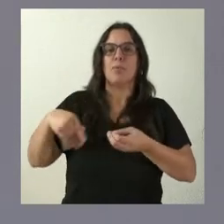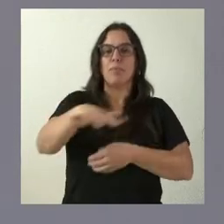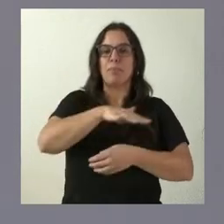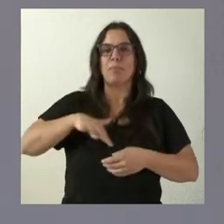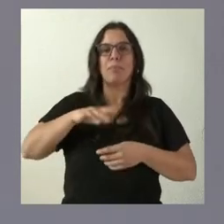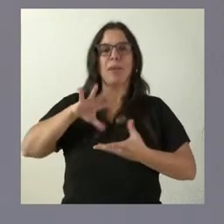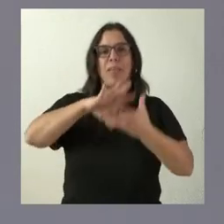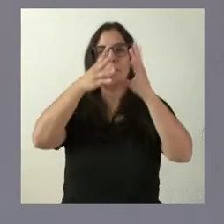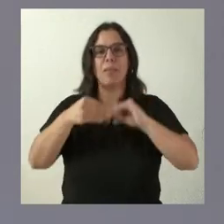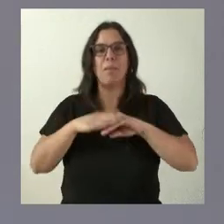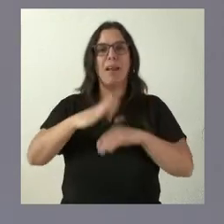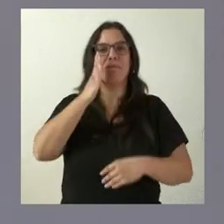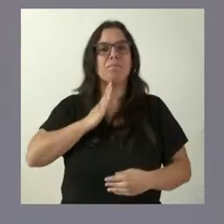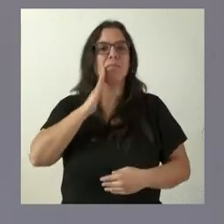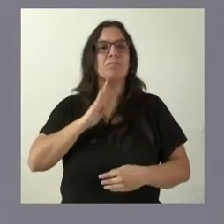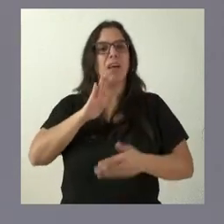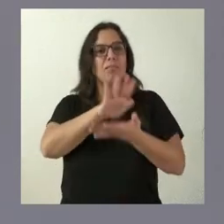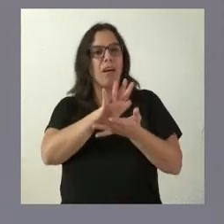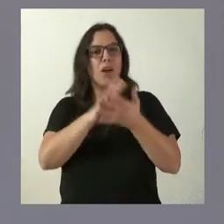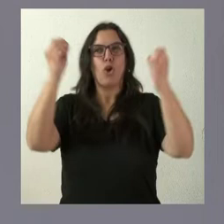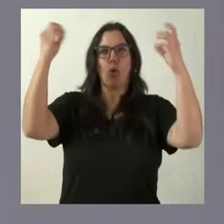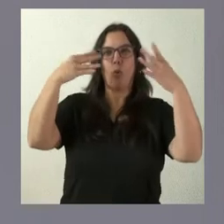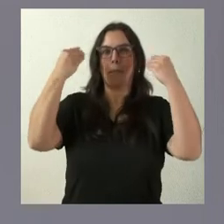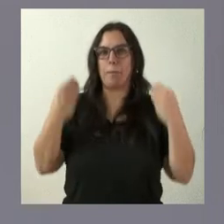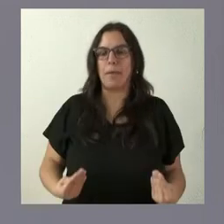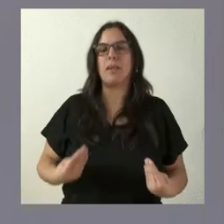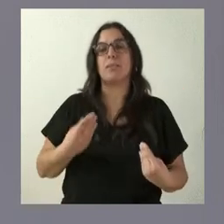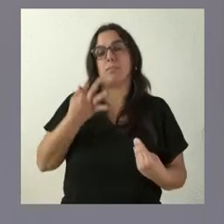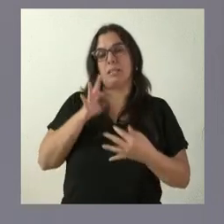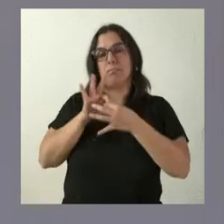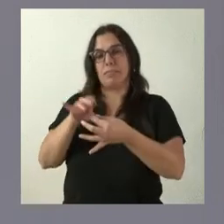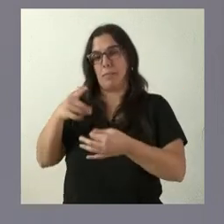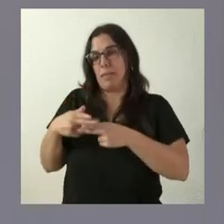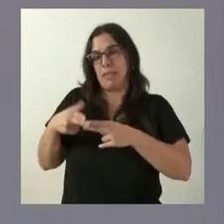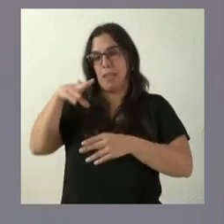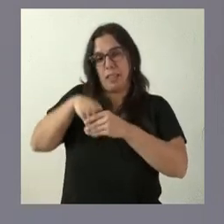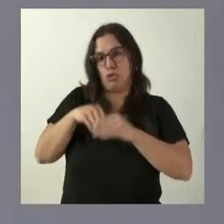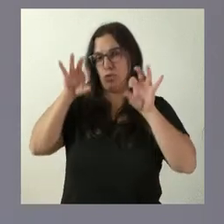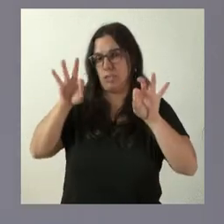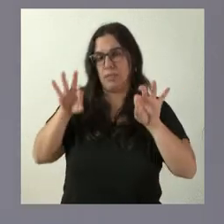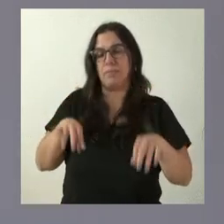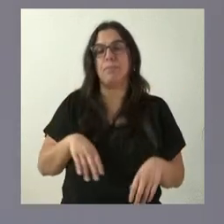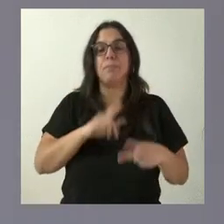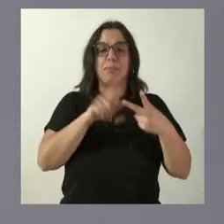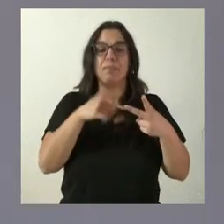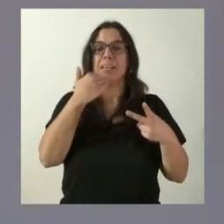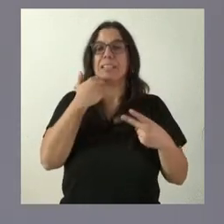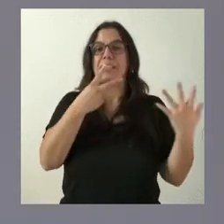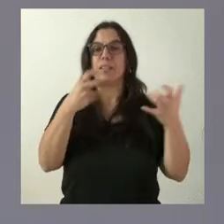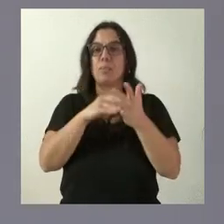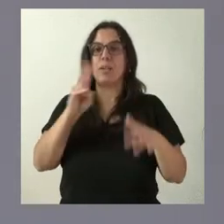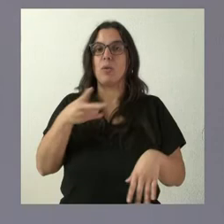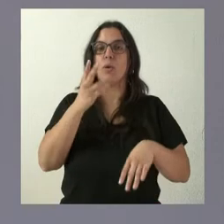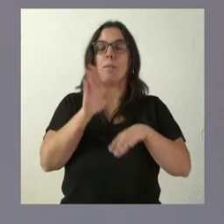tranquilos y luminosos, sin olvidar toda la tarea vinculada a la propia actividad del centro. Y casi 700.000 euros para la